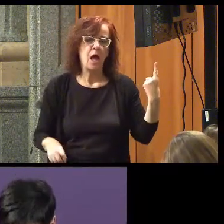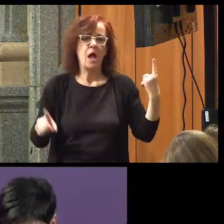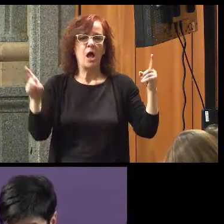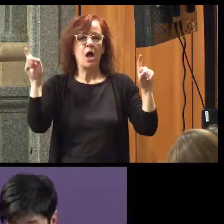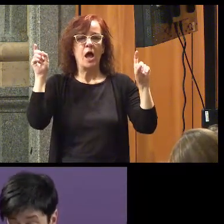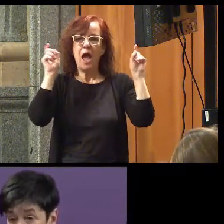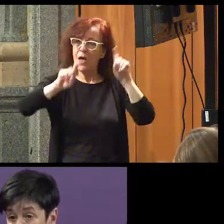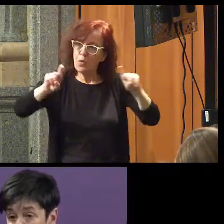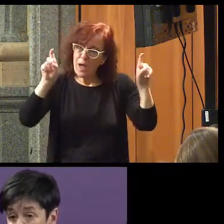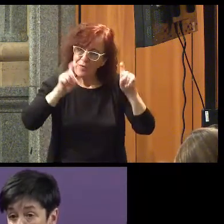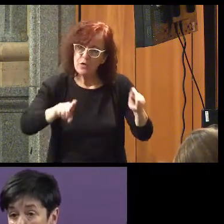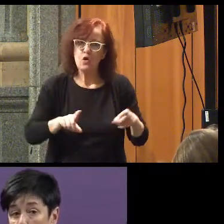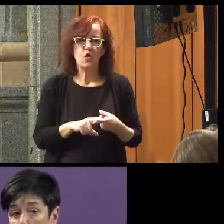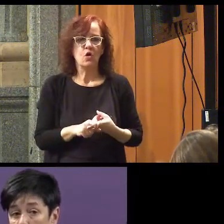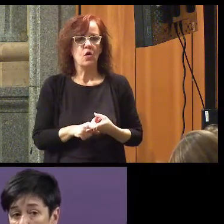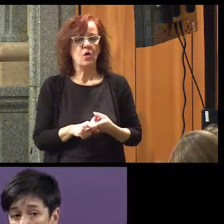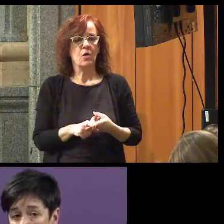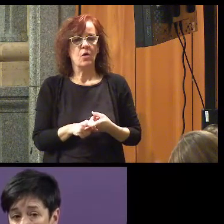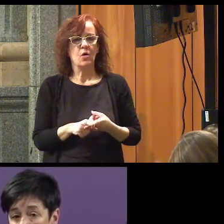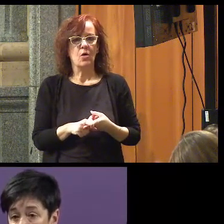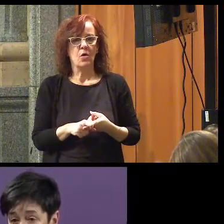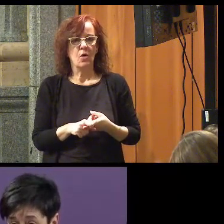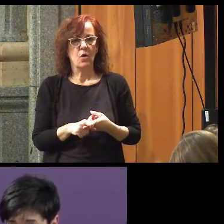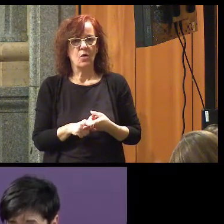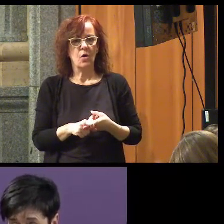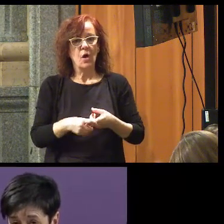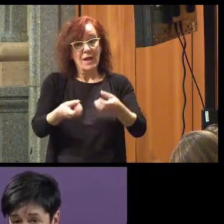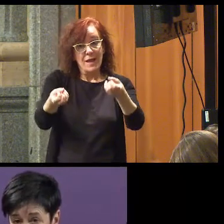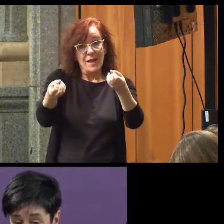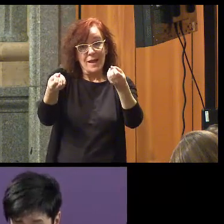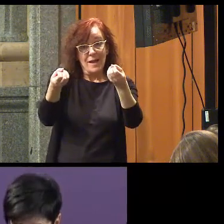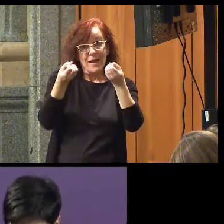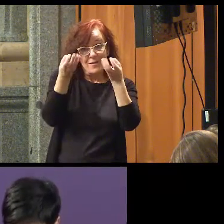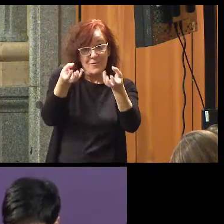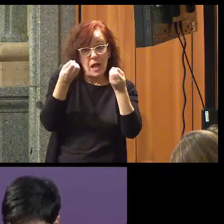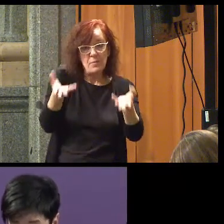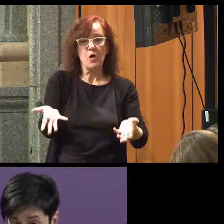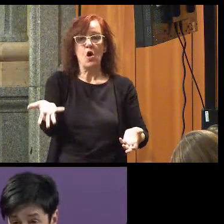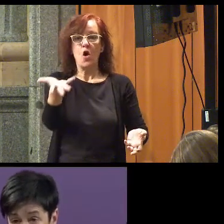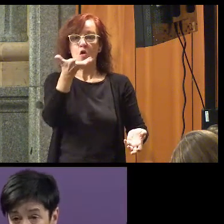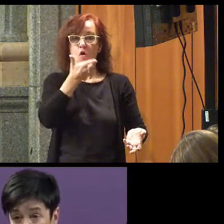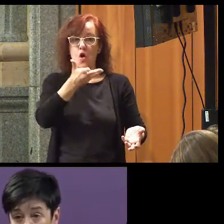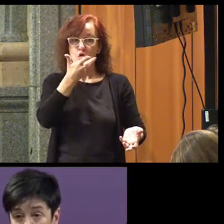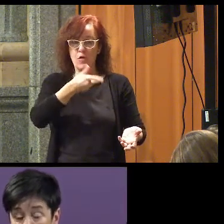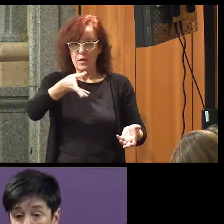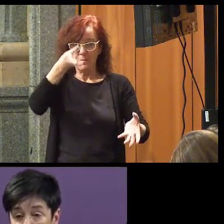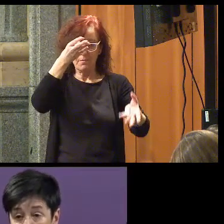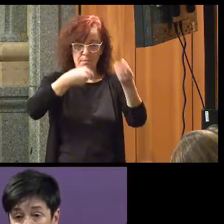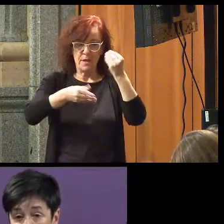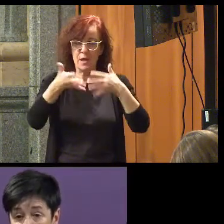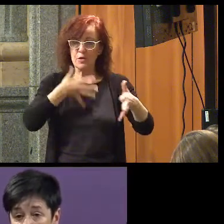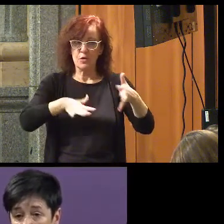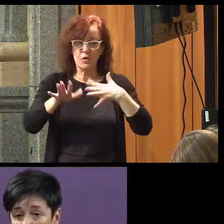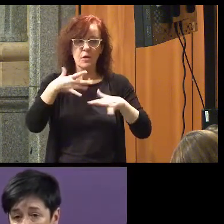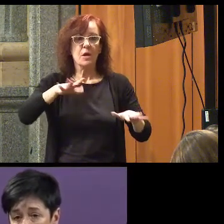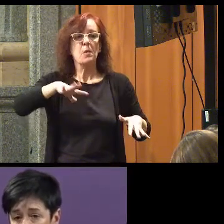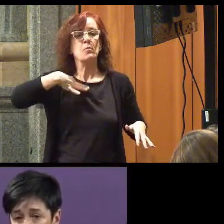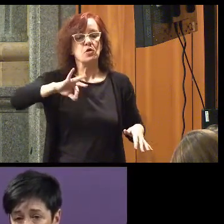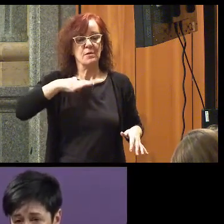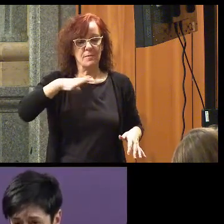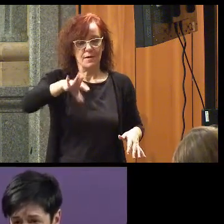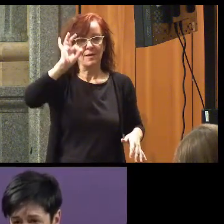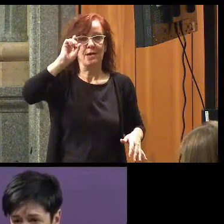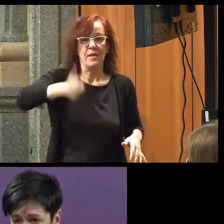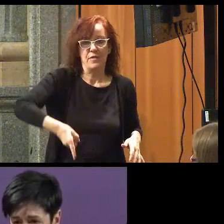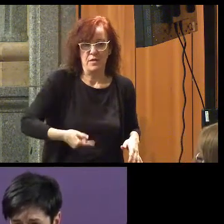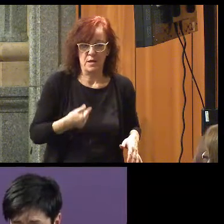educación, con información, con conocimiento, con la posibilidad de decidir cómo